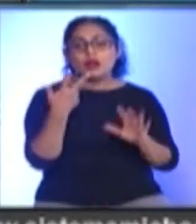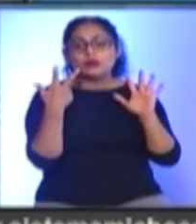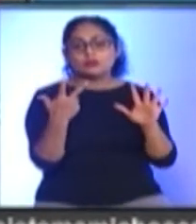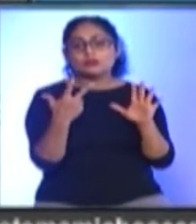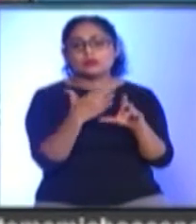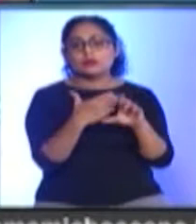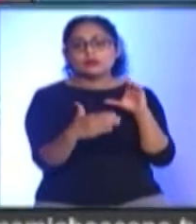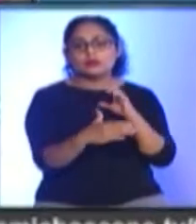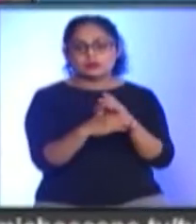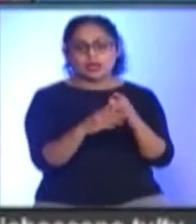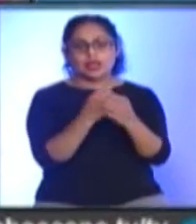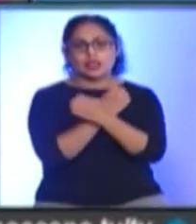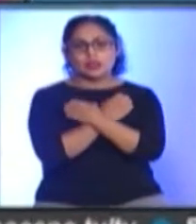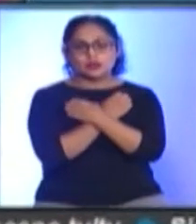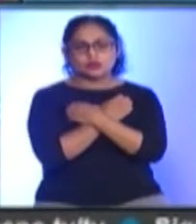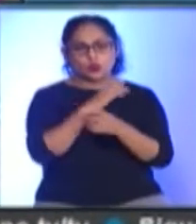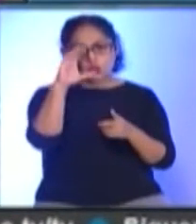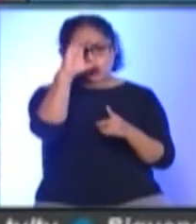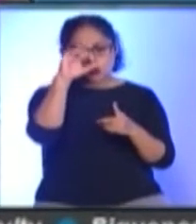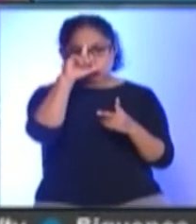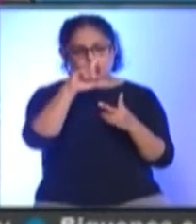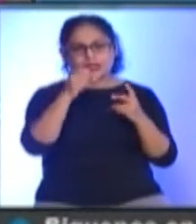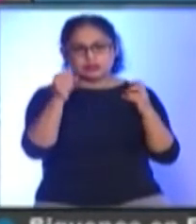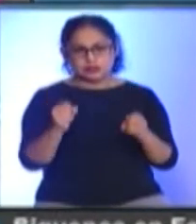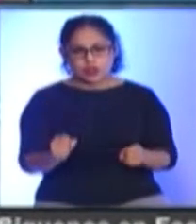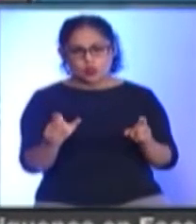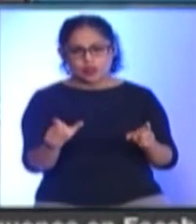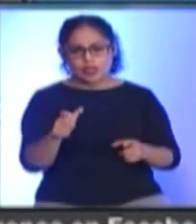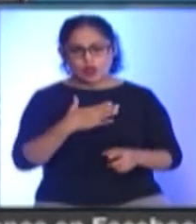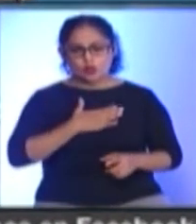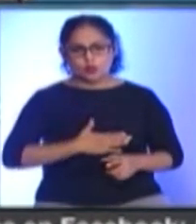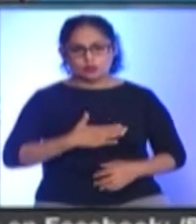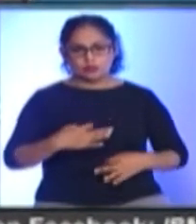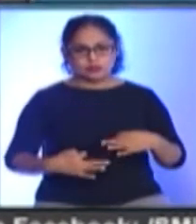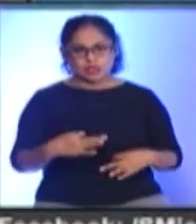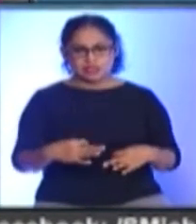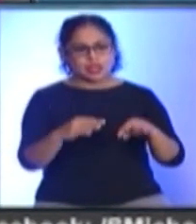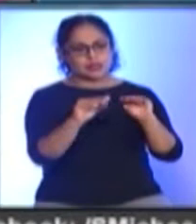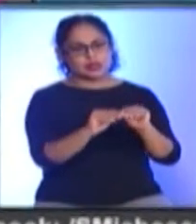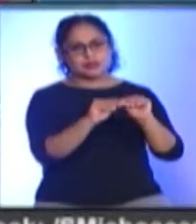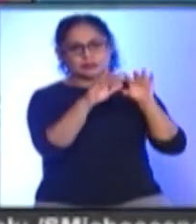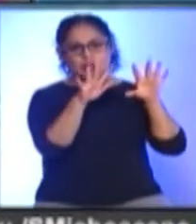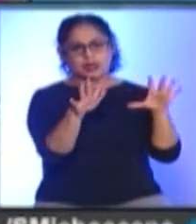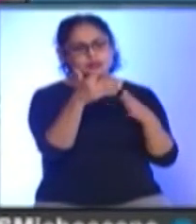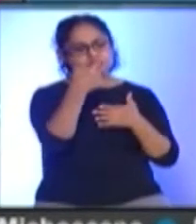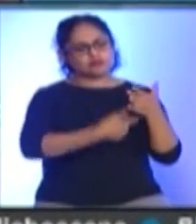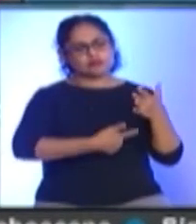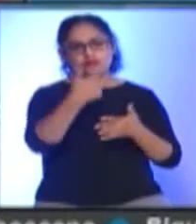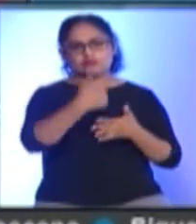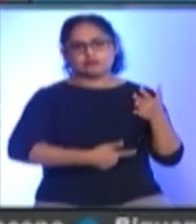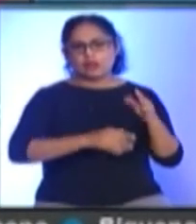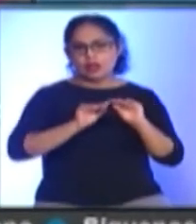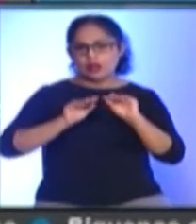Educación y cultura Seguridad y justicia Transparencia Remisión de cuentas Combate a la